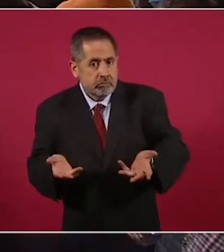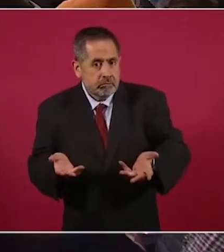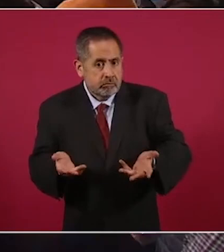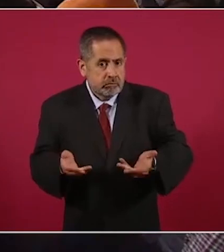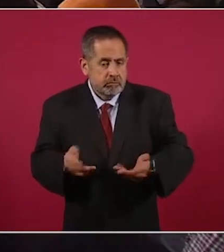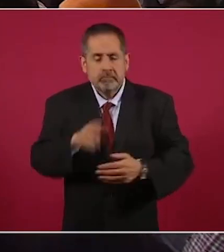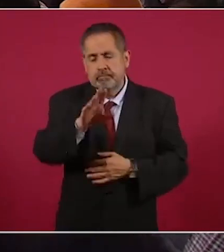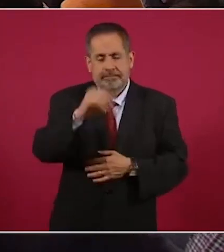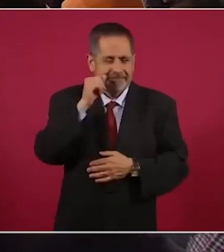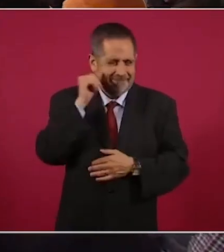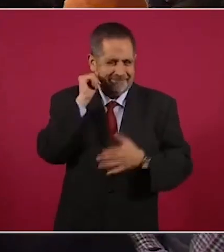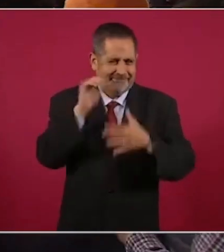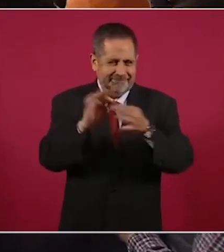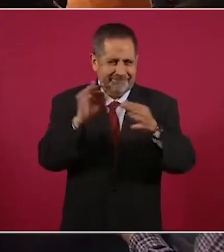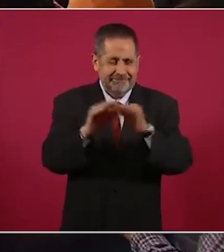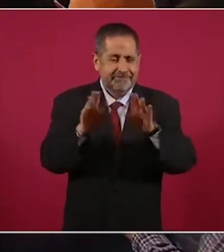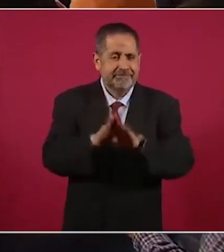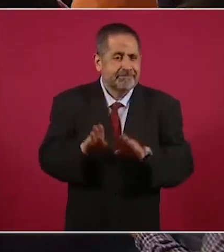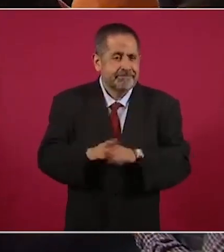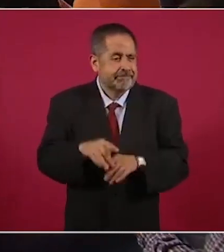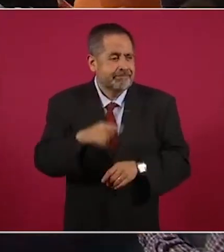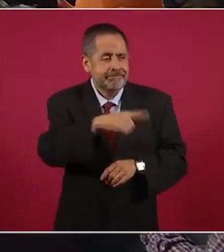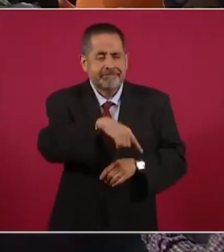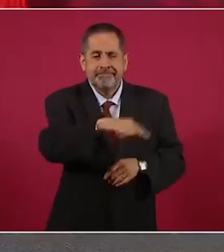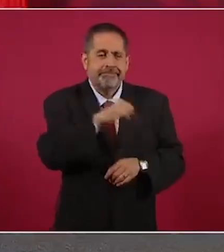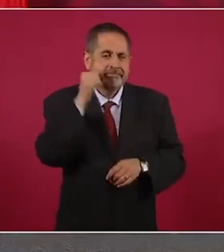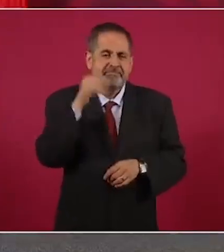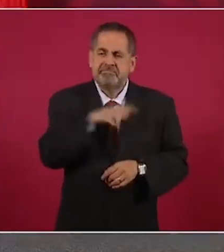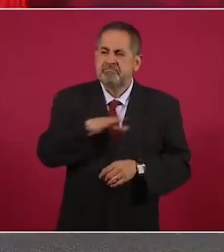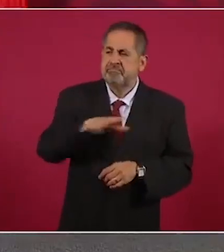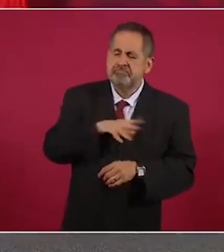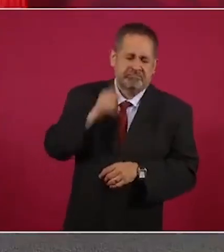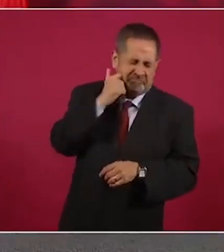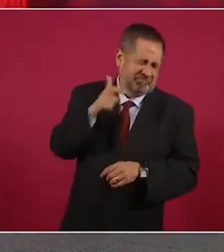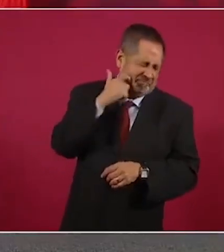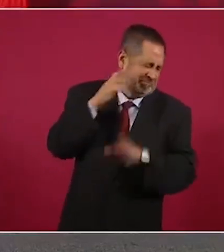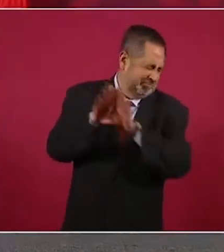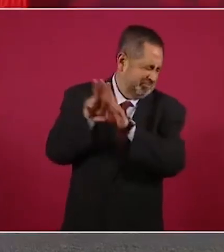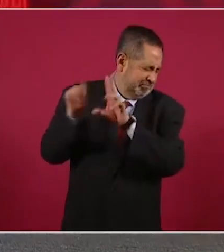no es el negarse a todo